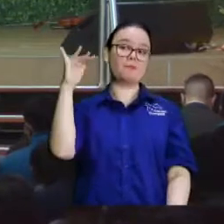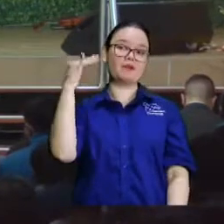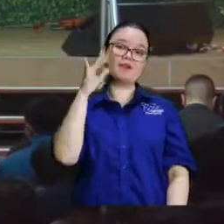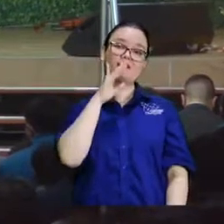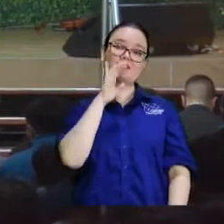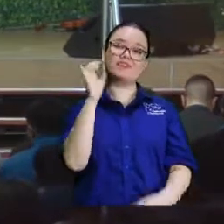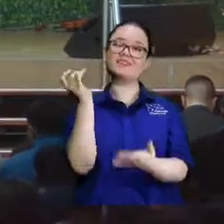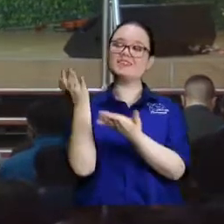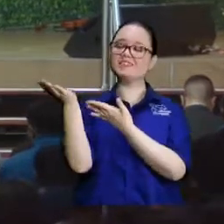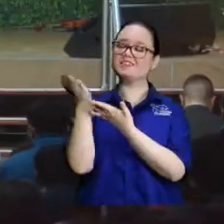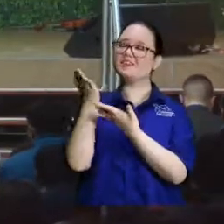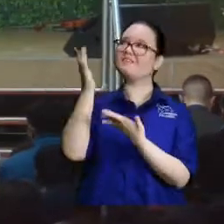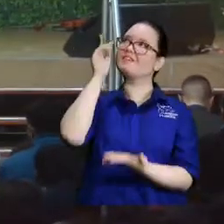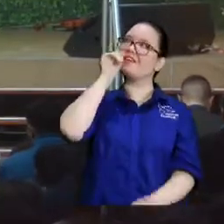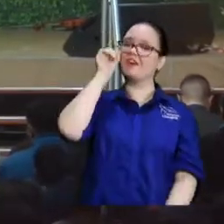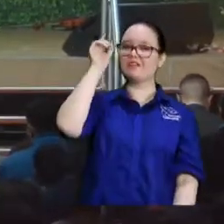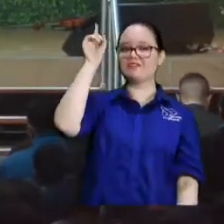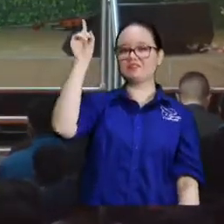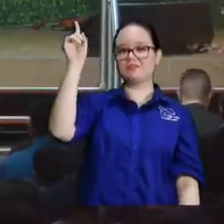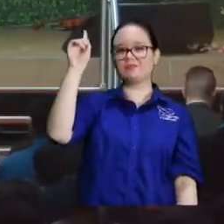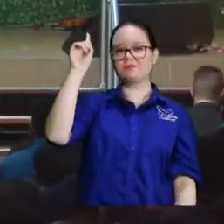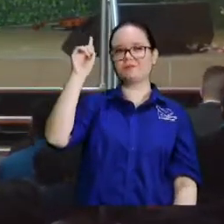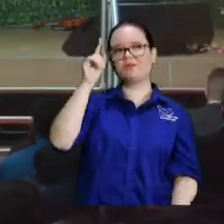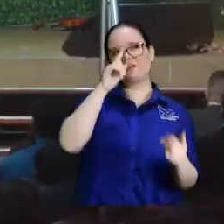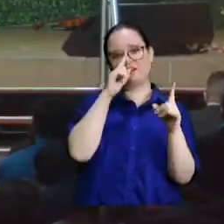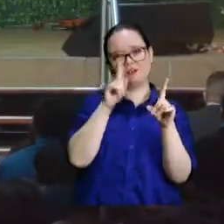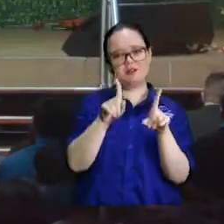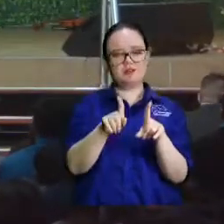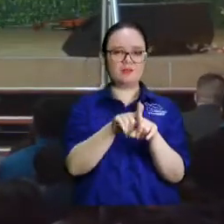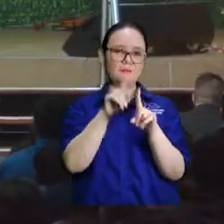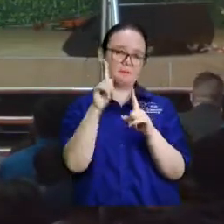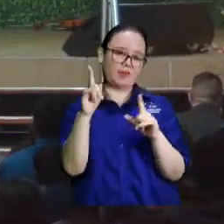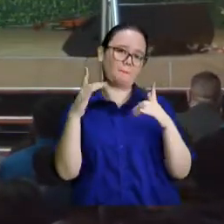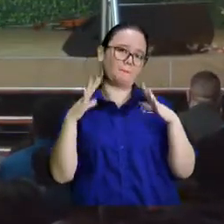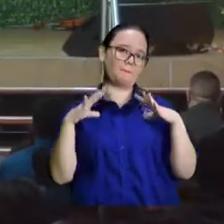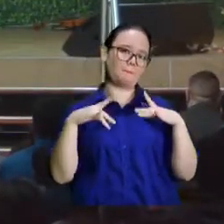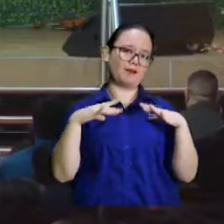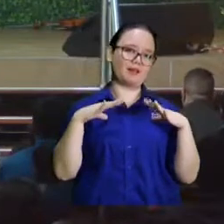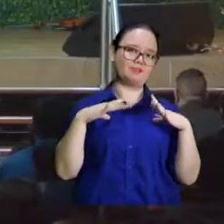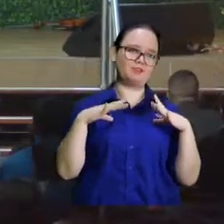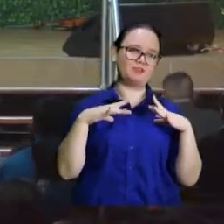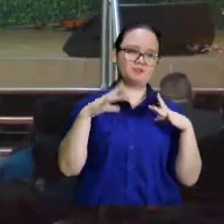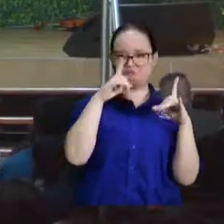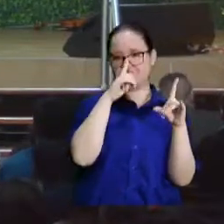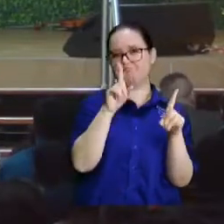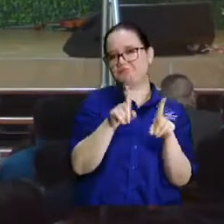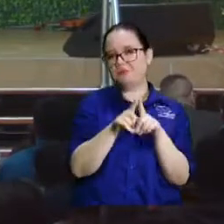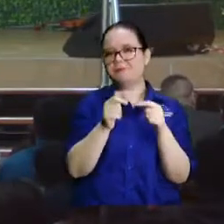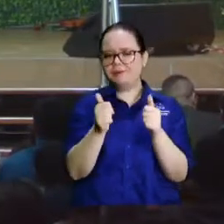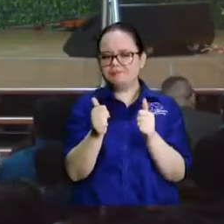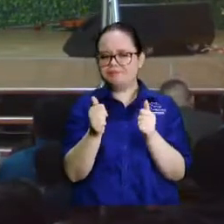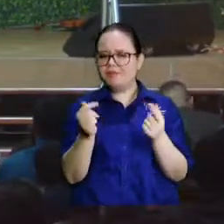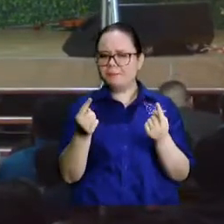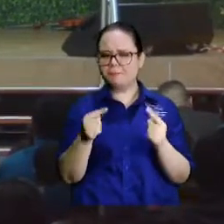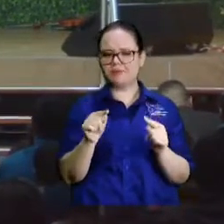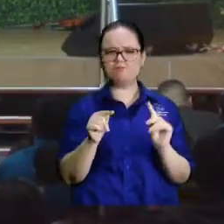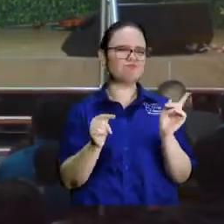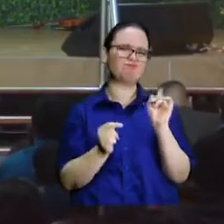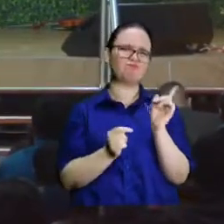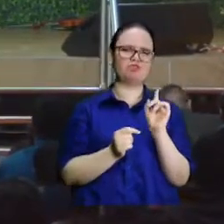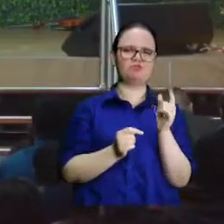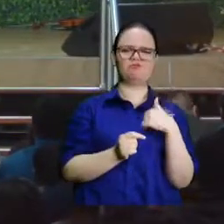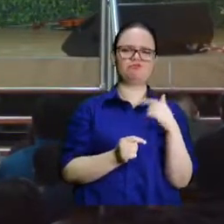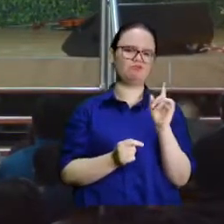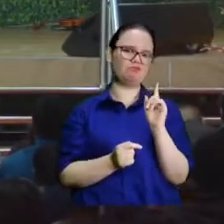Señor. Amén. Aunque unas vacaciones tampoco serían malas, pero no las estoy